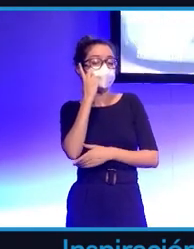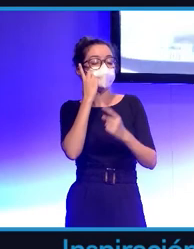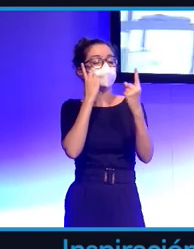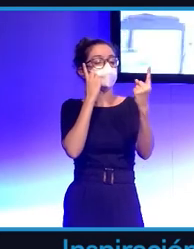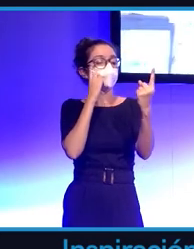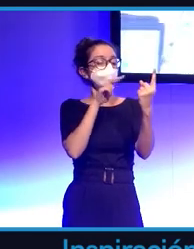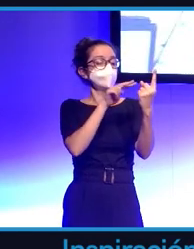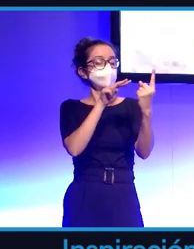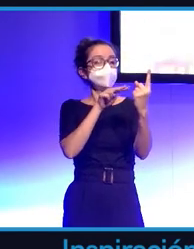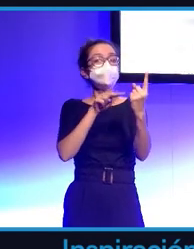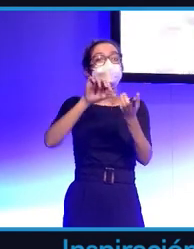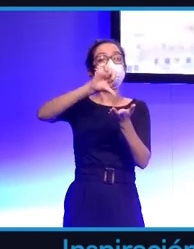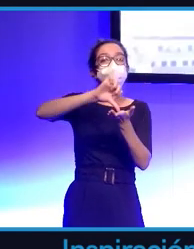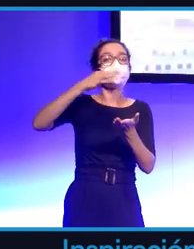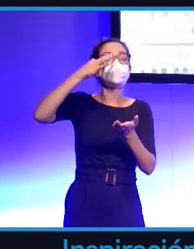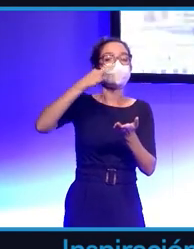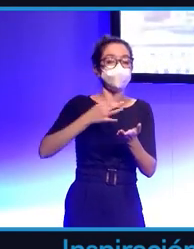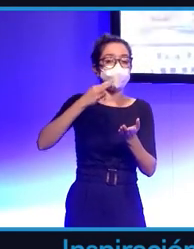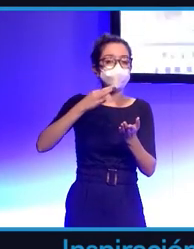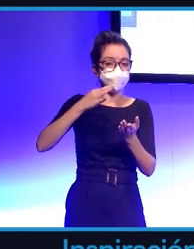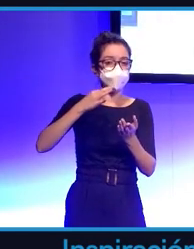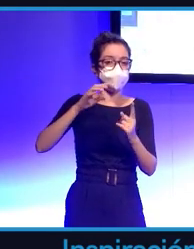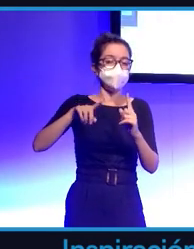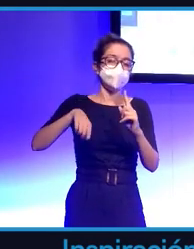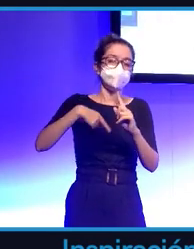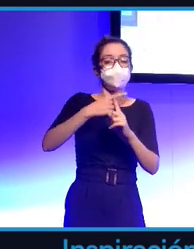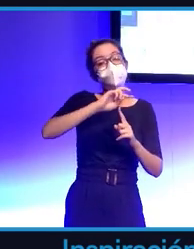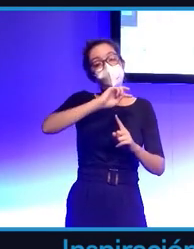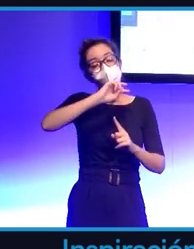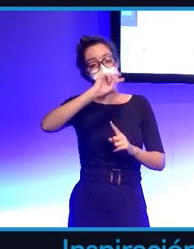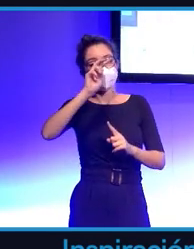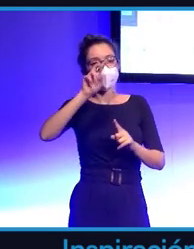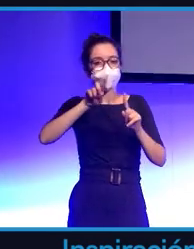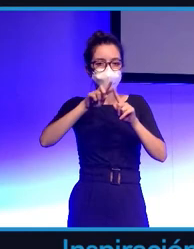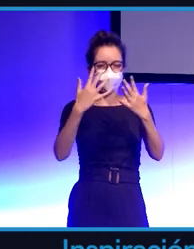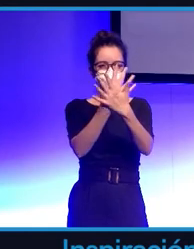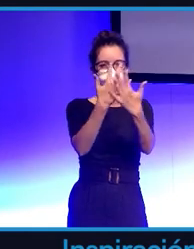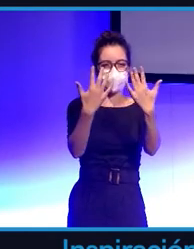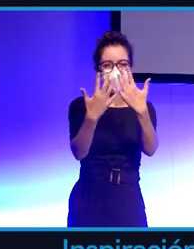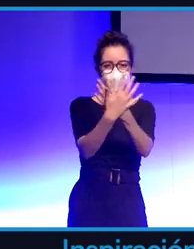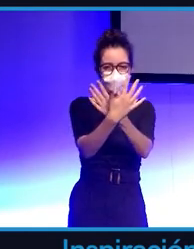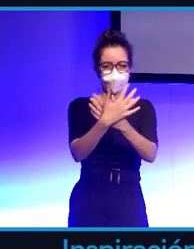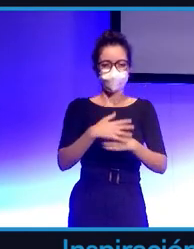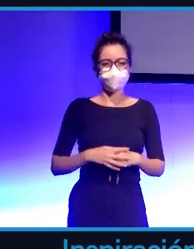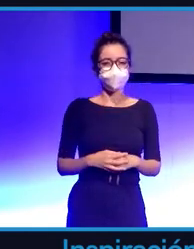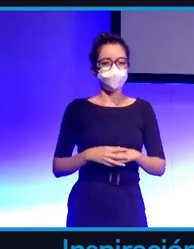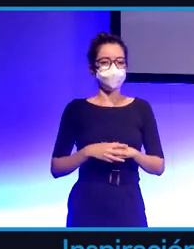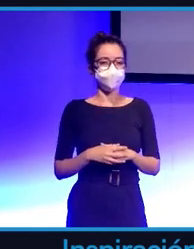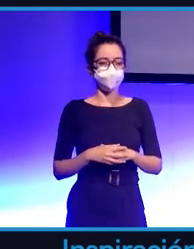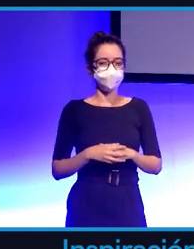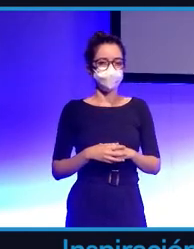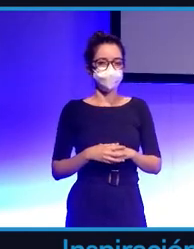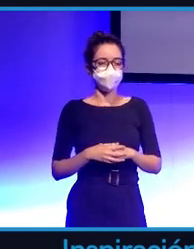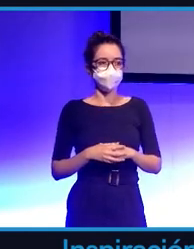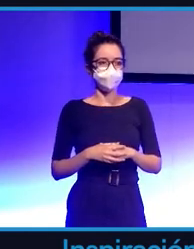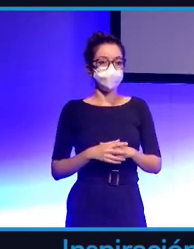la ciudad real y por encima una capa virtual a escala 1-1 que se complementa. Eso es un poco lo que viene. A nivel